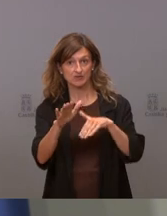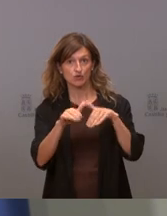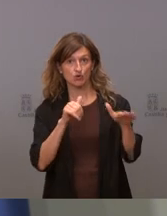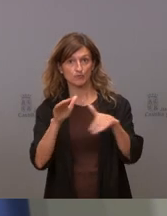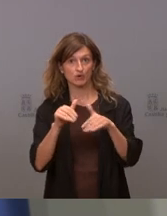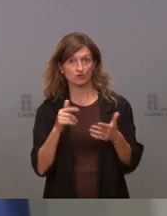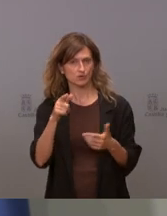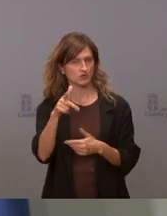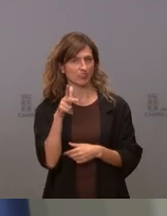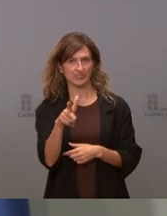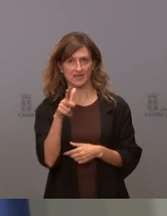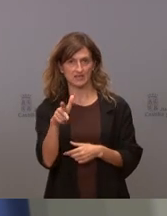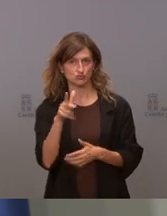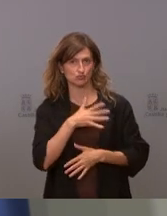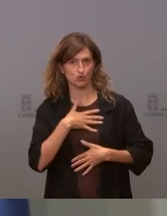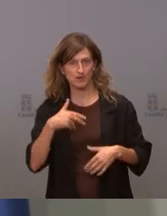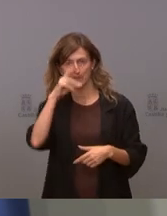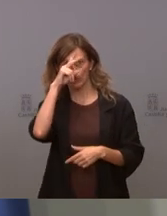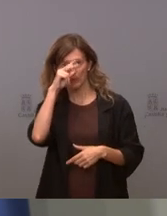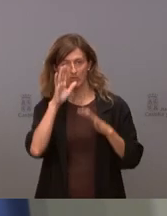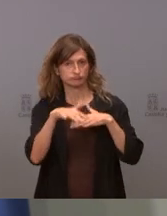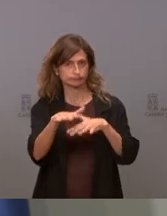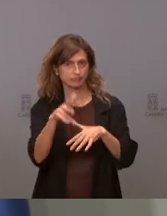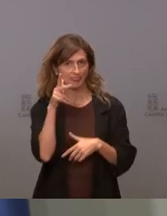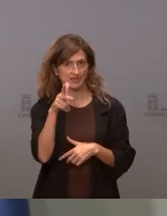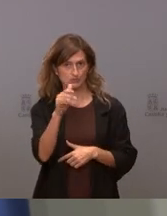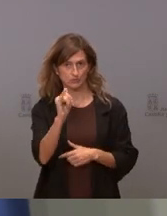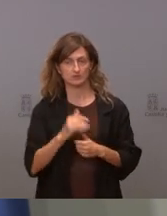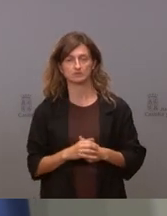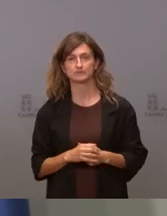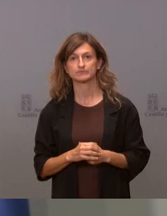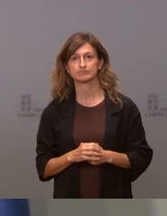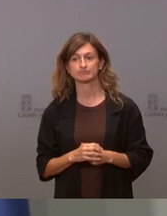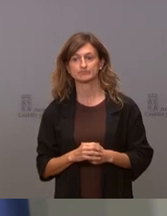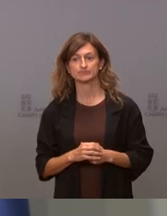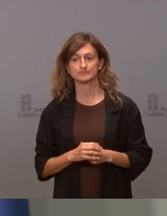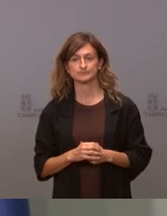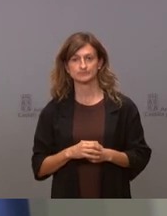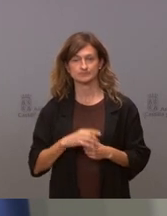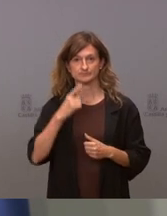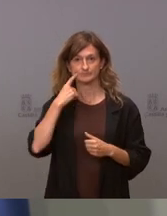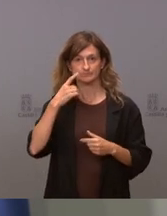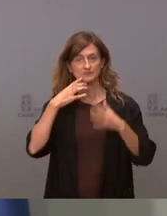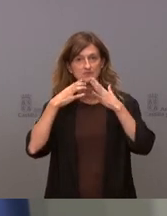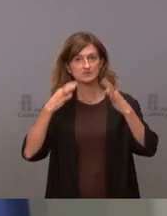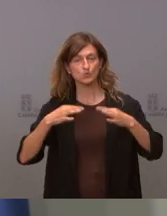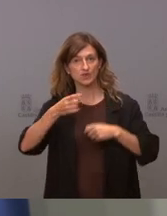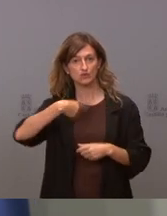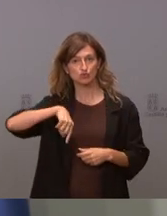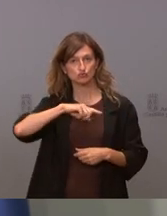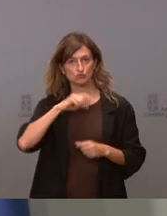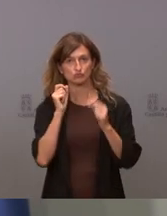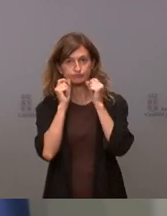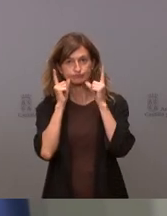naturalmente que están en su derecho de mostrarnos sus preocupaciones le aseguro que nosotros somos muy